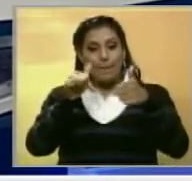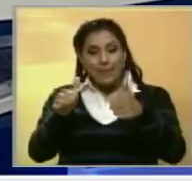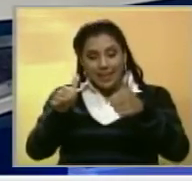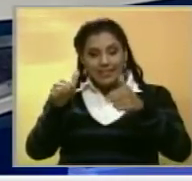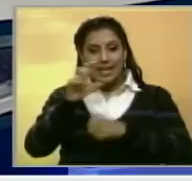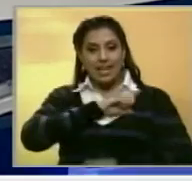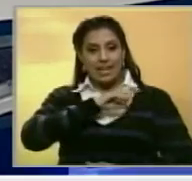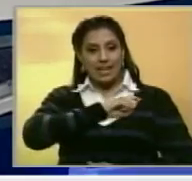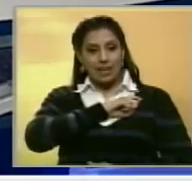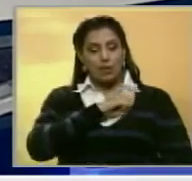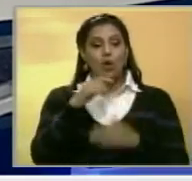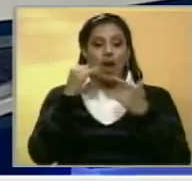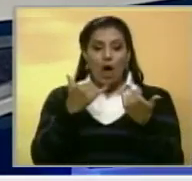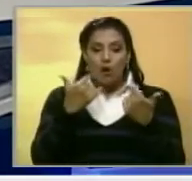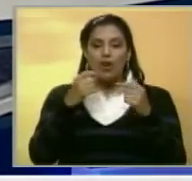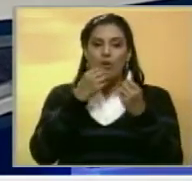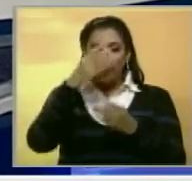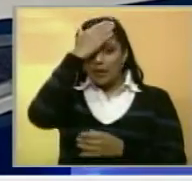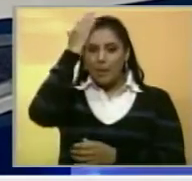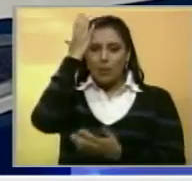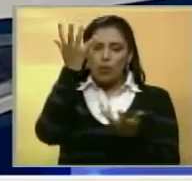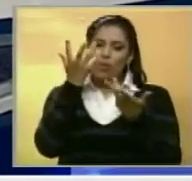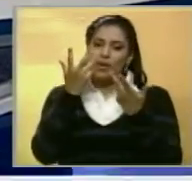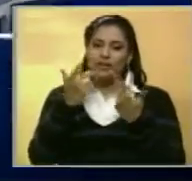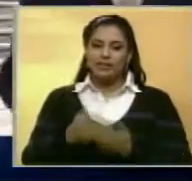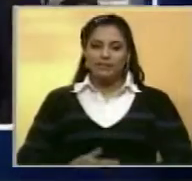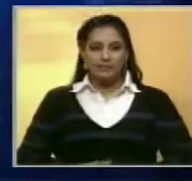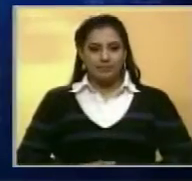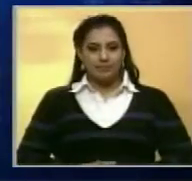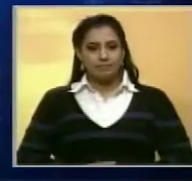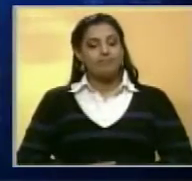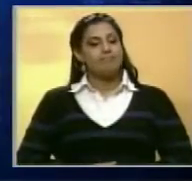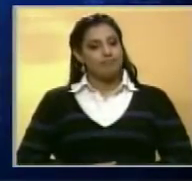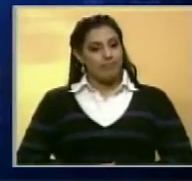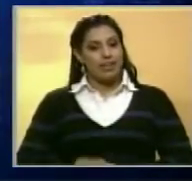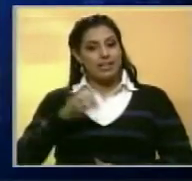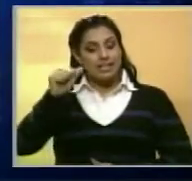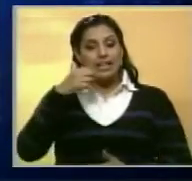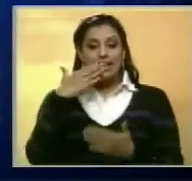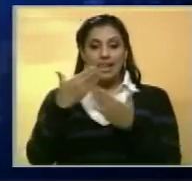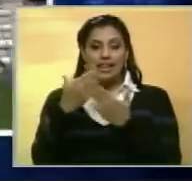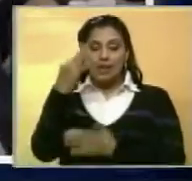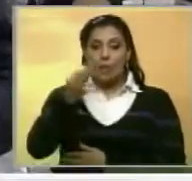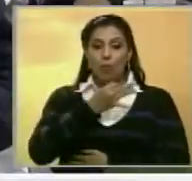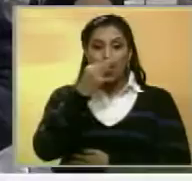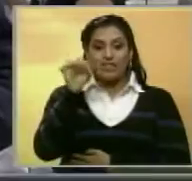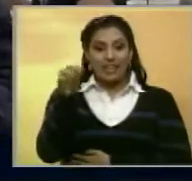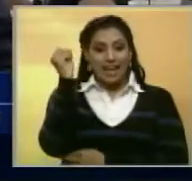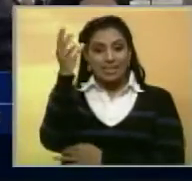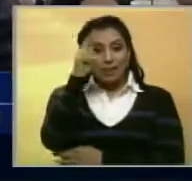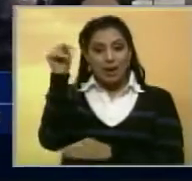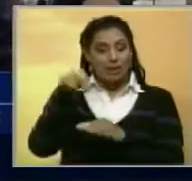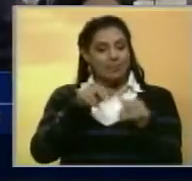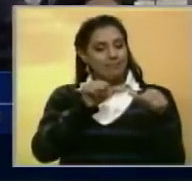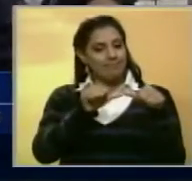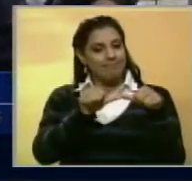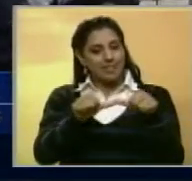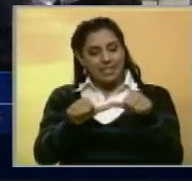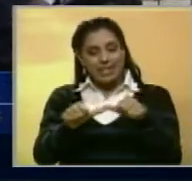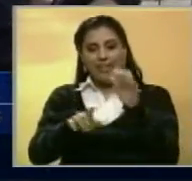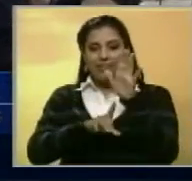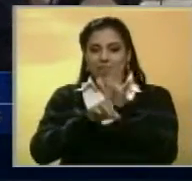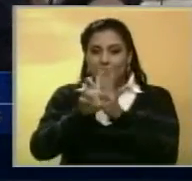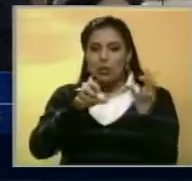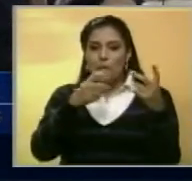finales de enero. Manuel Covela nos amplía todos los detalles. Sí, así es, gracias. Buenas tardes. Aquí en la Asamblea Nacional continúa en